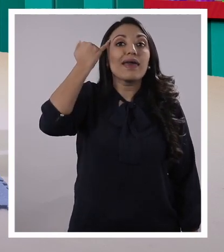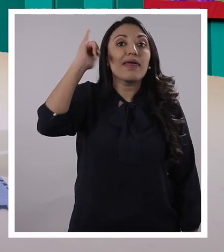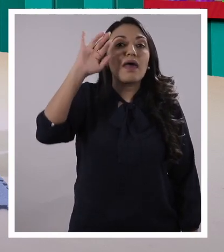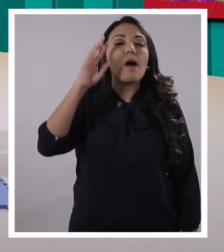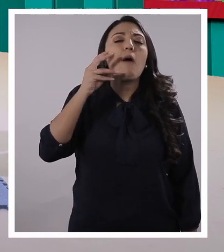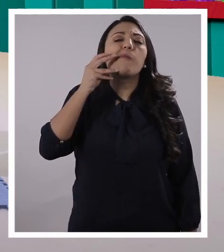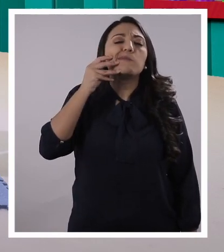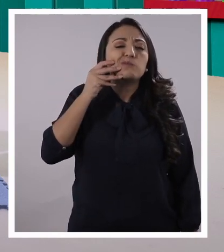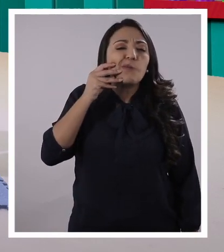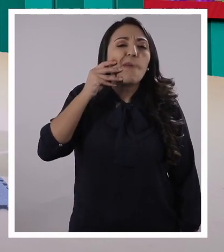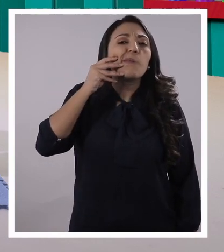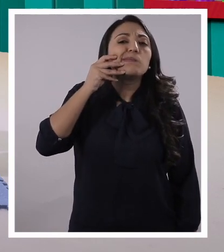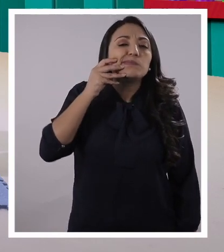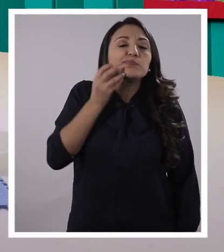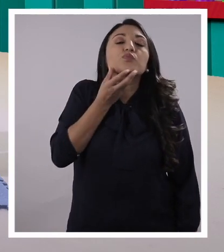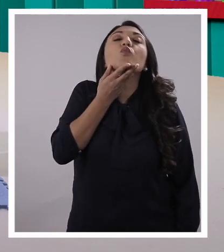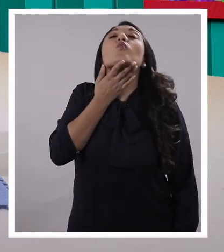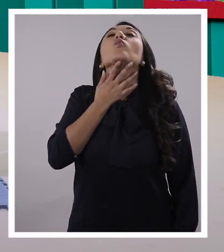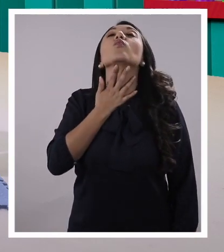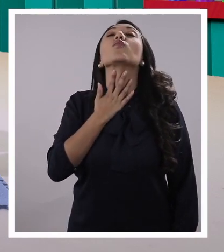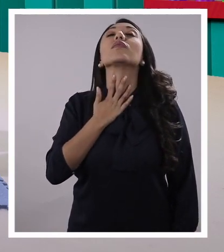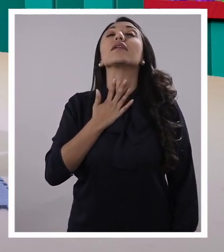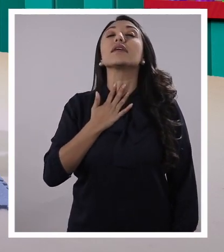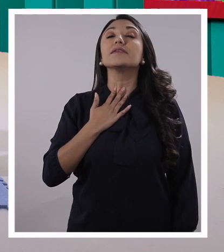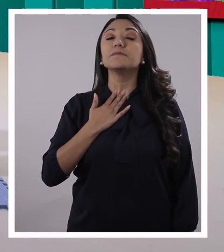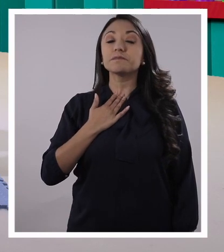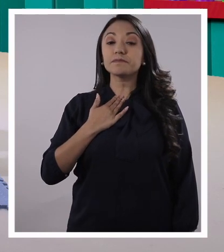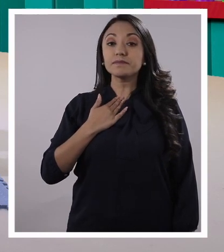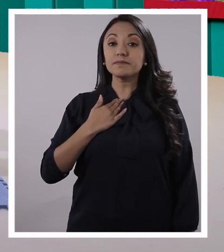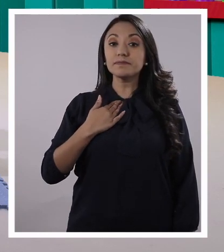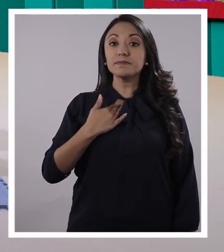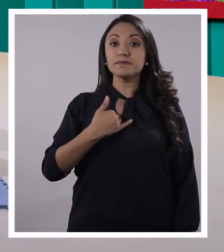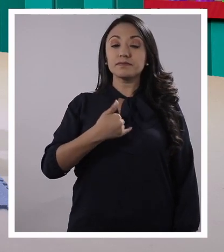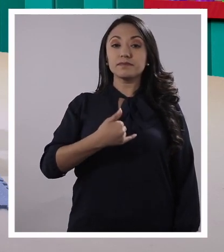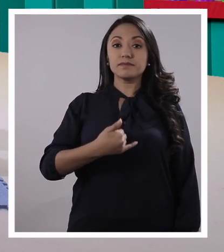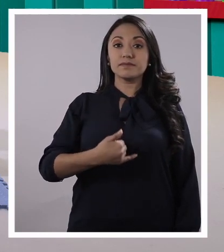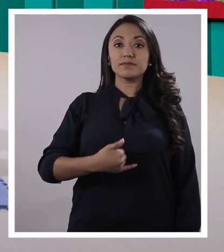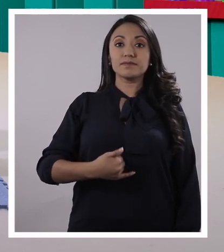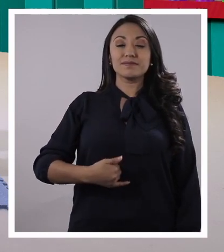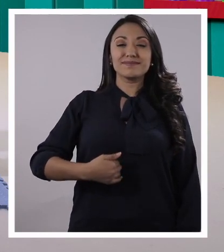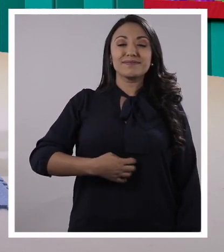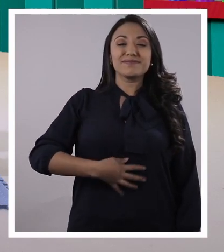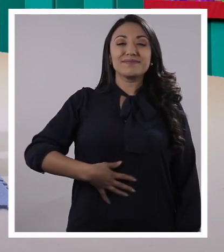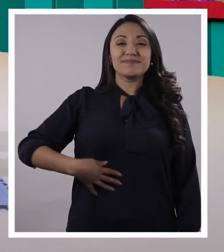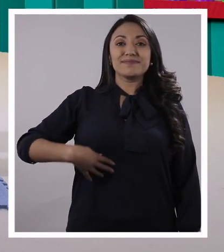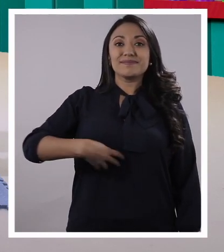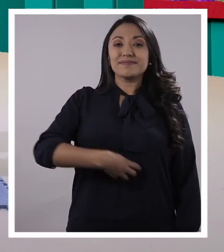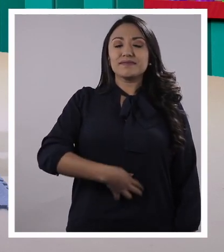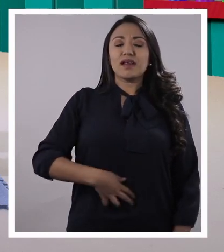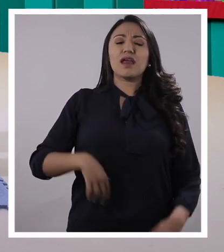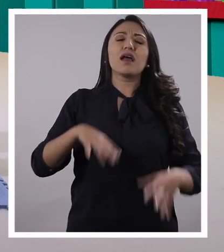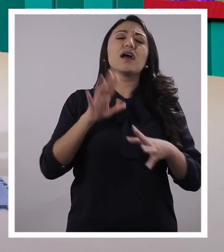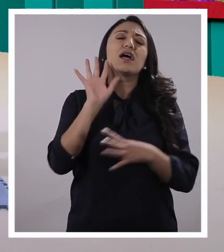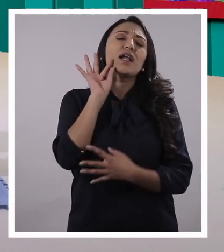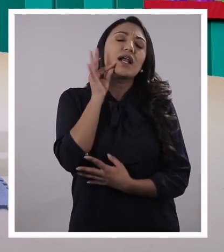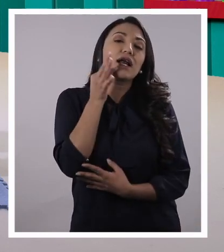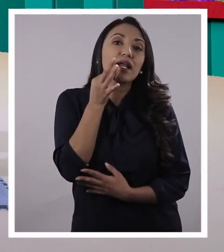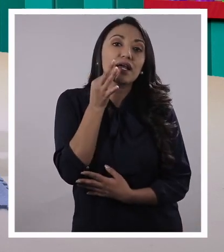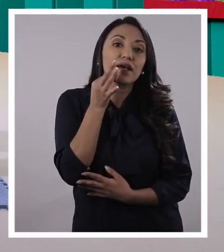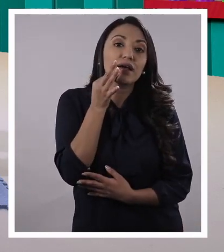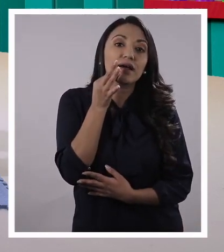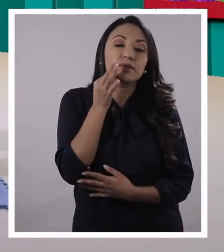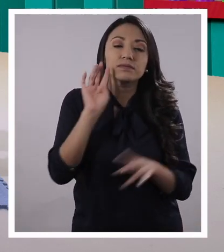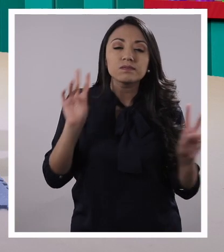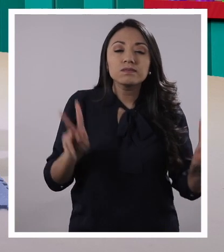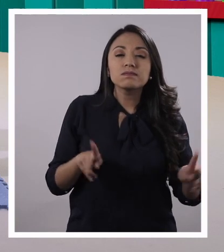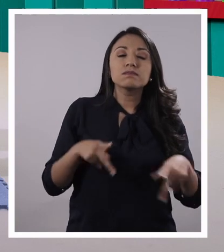Y se va a tragar despacito. Sienta cómo va su estómago. ¡Qué delicia! Vamos